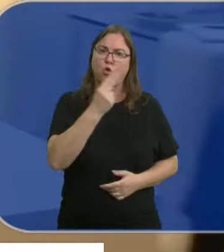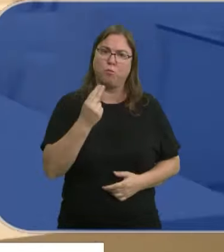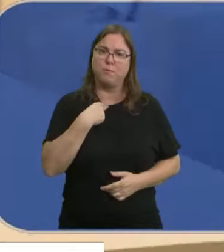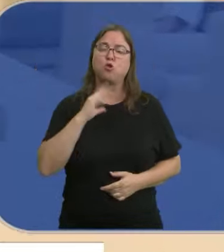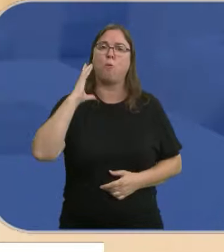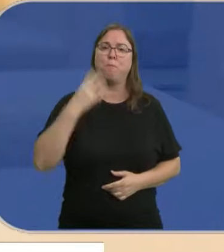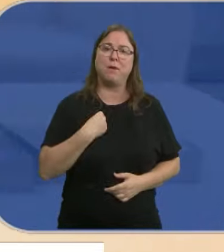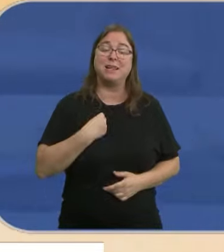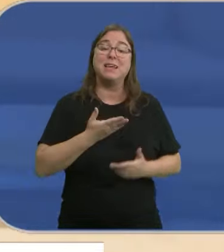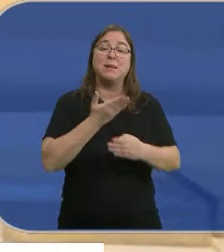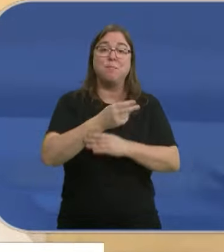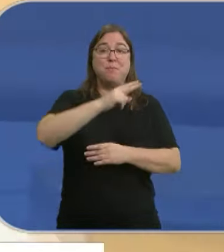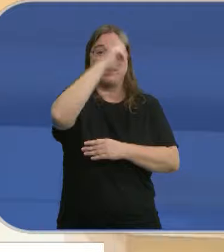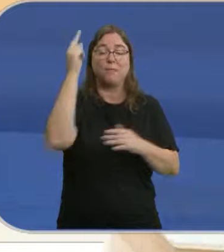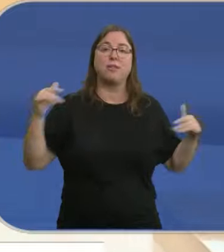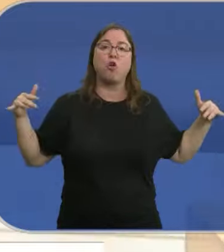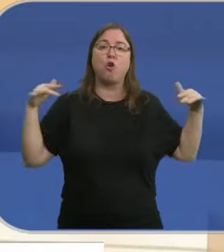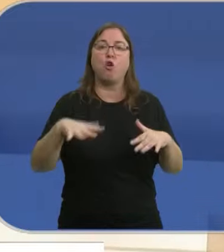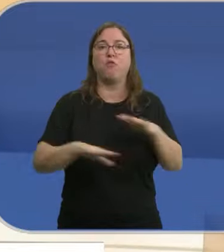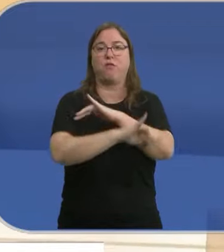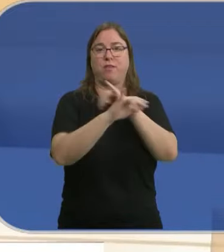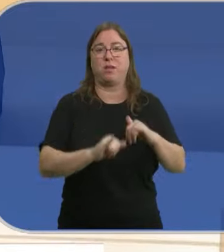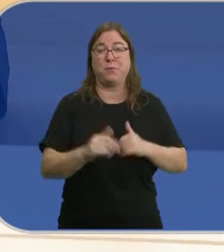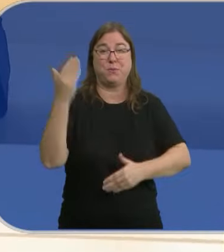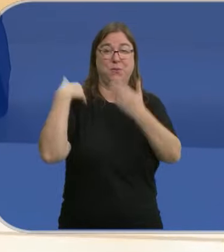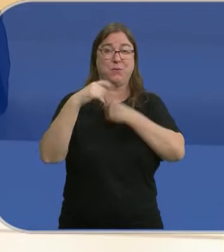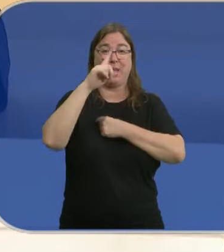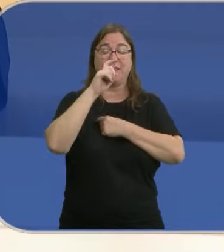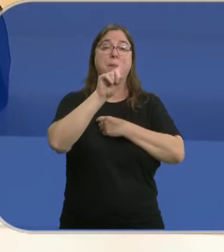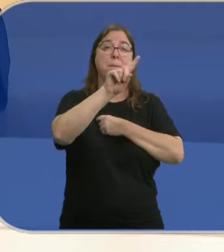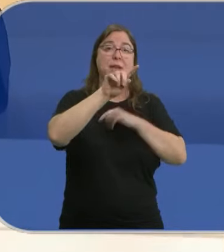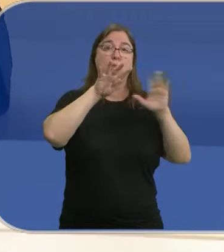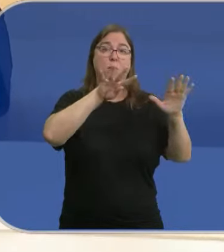una nueva conferencia de paz sobre Oriente Medio, después de la de 1991.